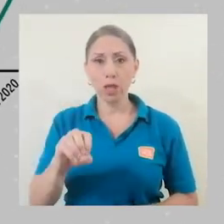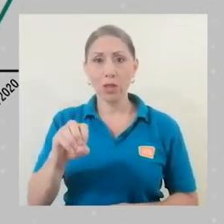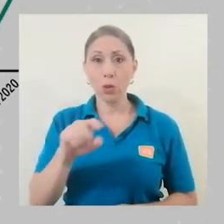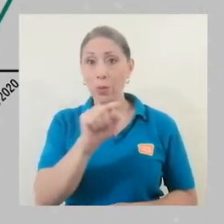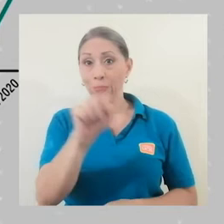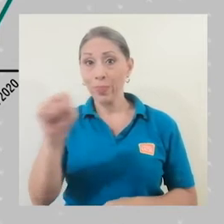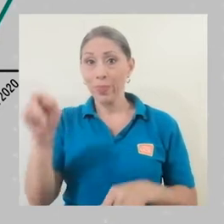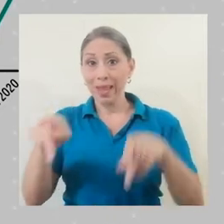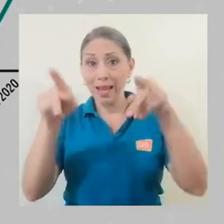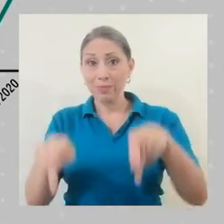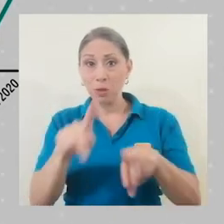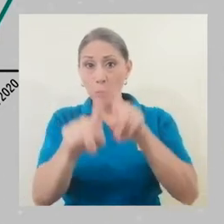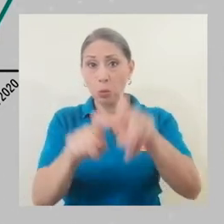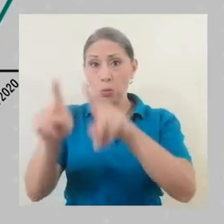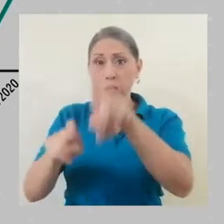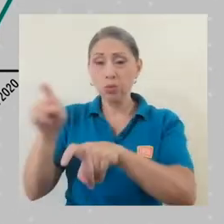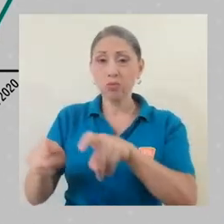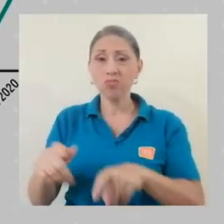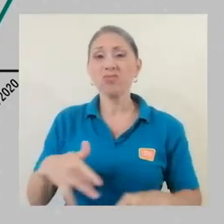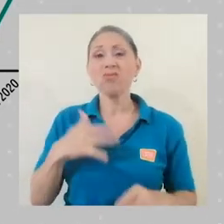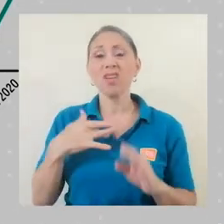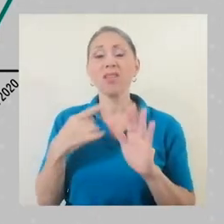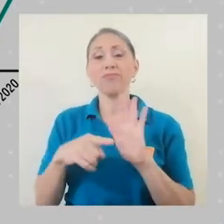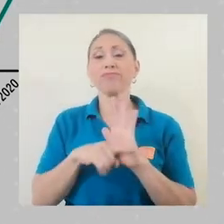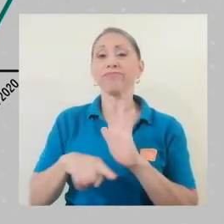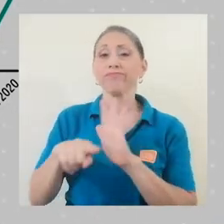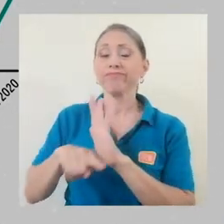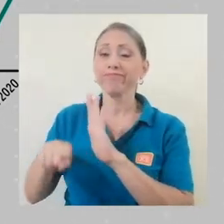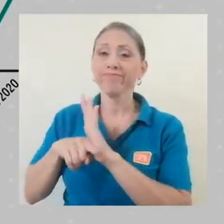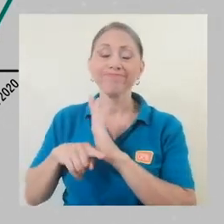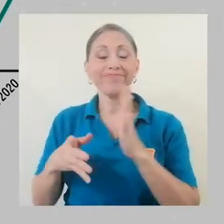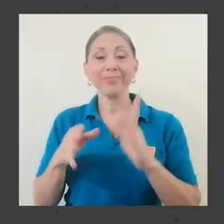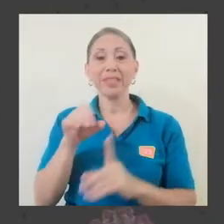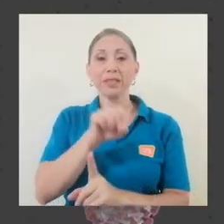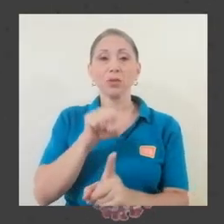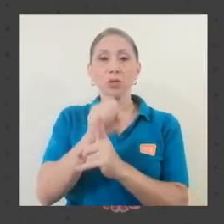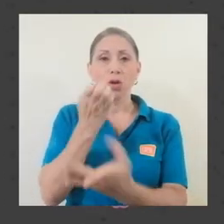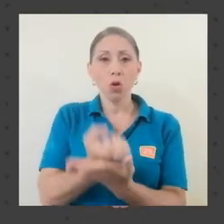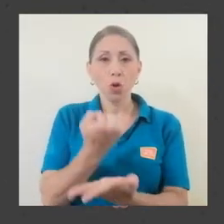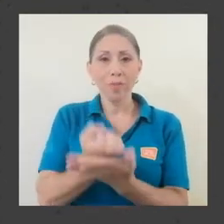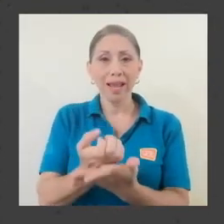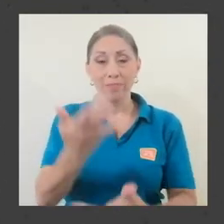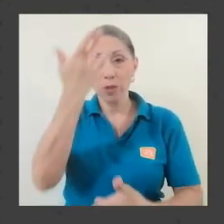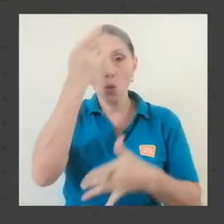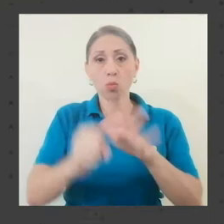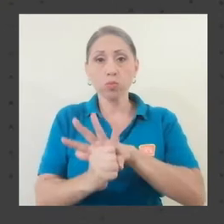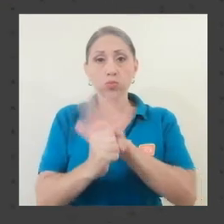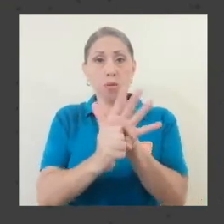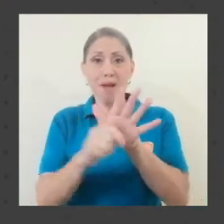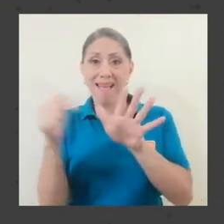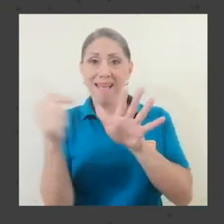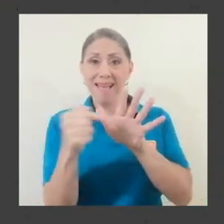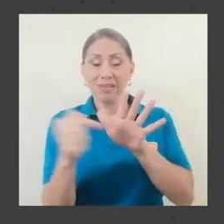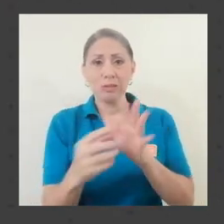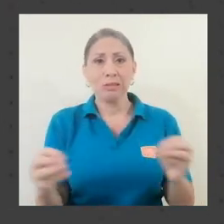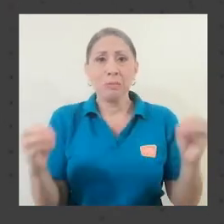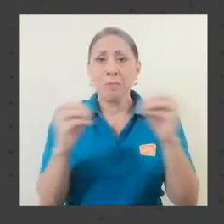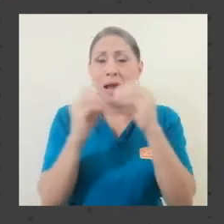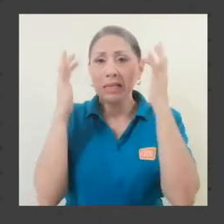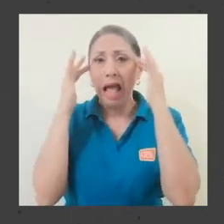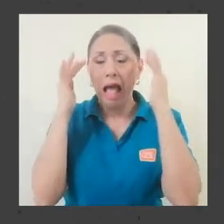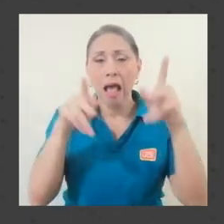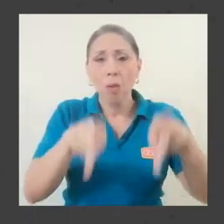personas consultadas viven con pesimismo la situación económica y el coronavirus se posiciona como la mayor